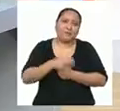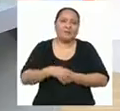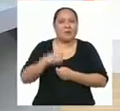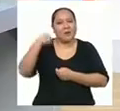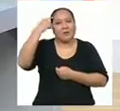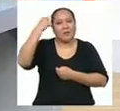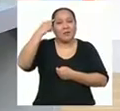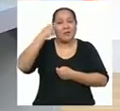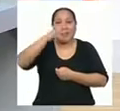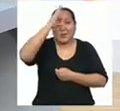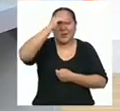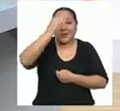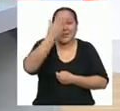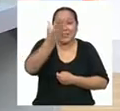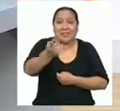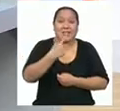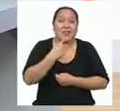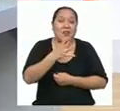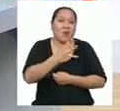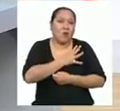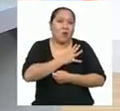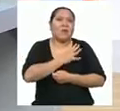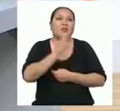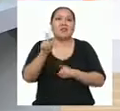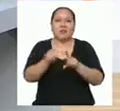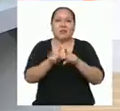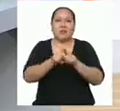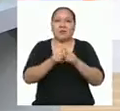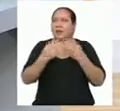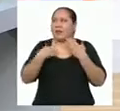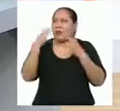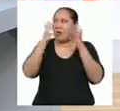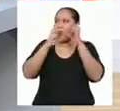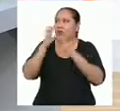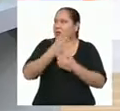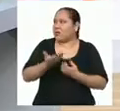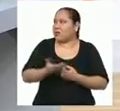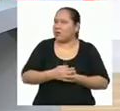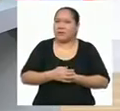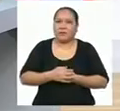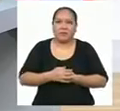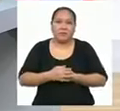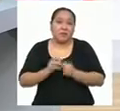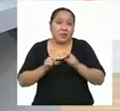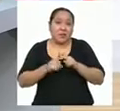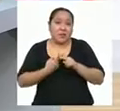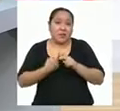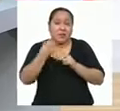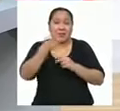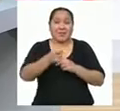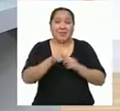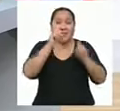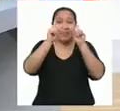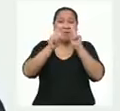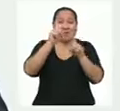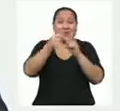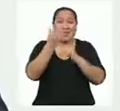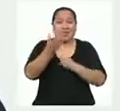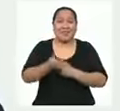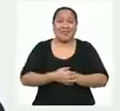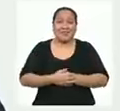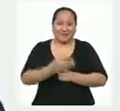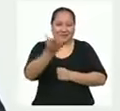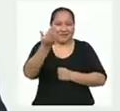Creo que las y los estudiantes de cuarto deben tener varias dudas. ¿Qué tal si empezamos con el bloque de preguntas?